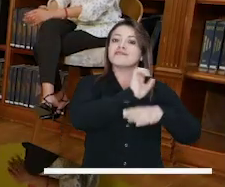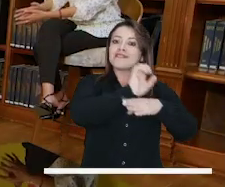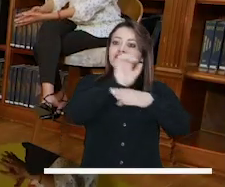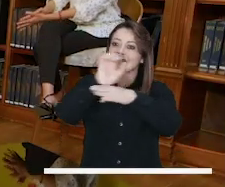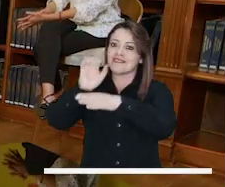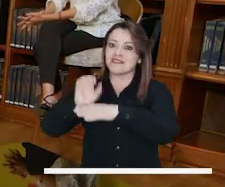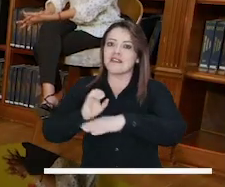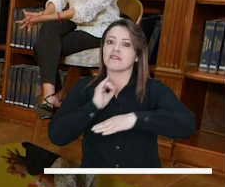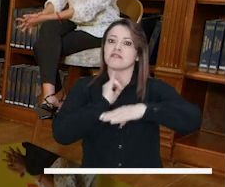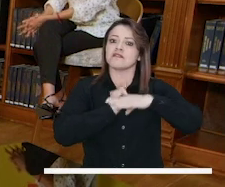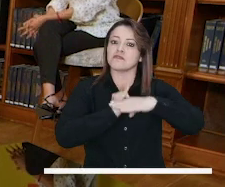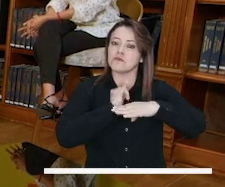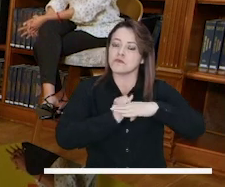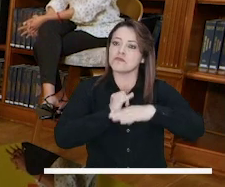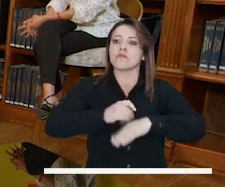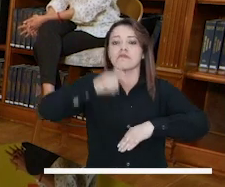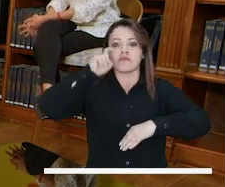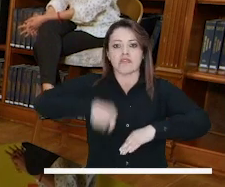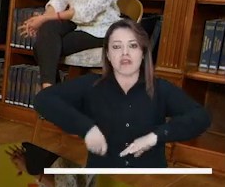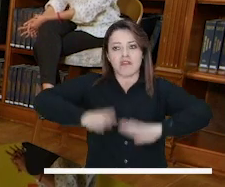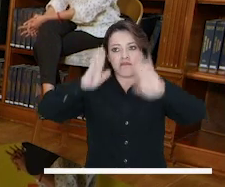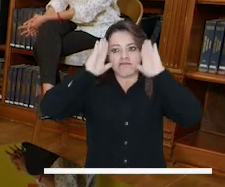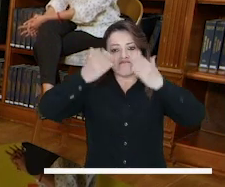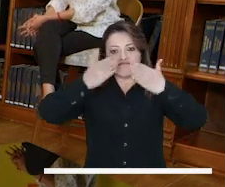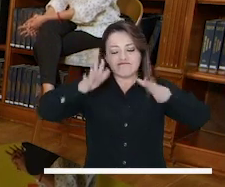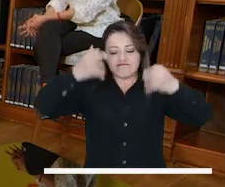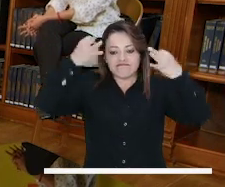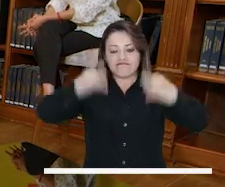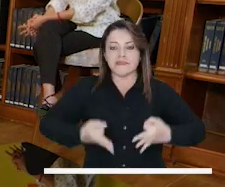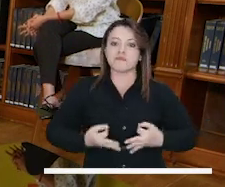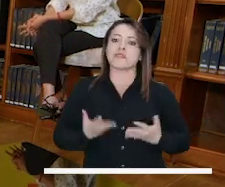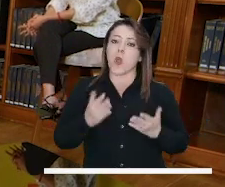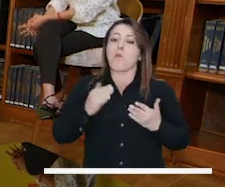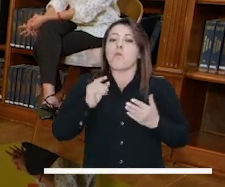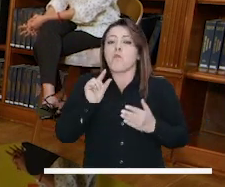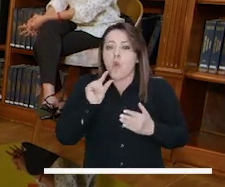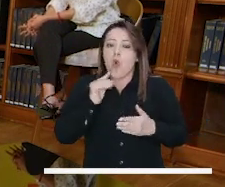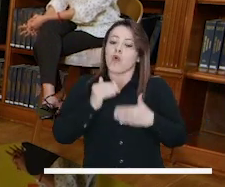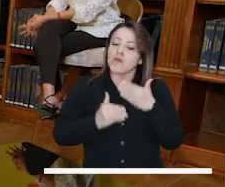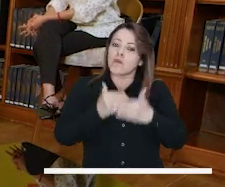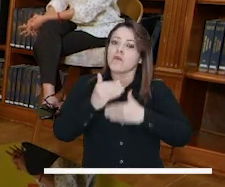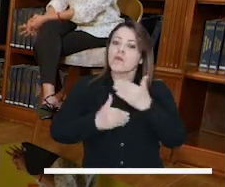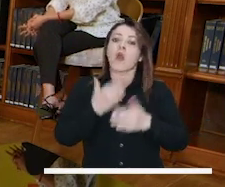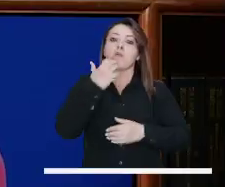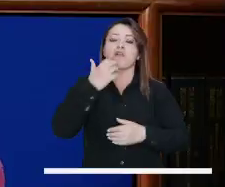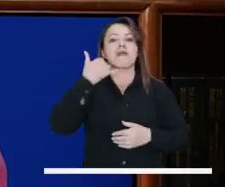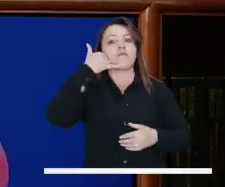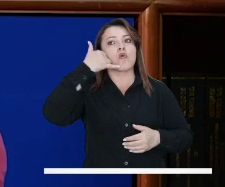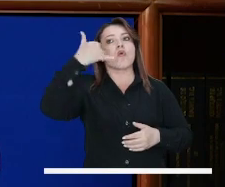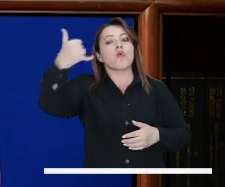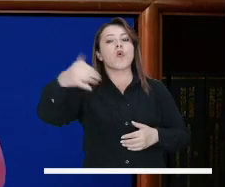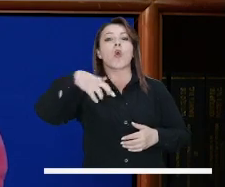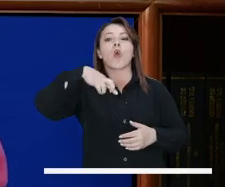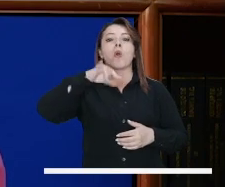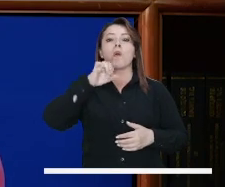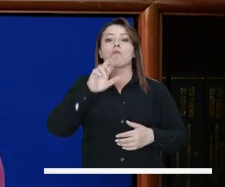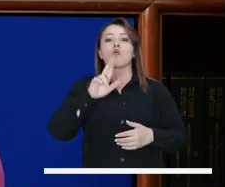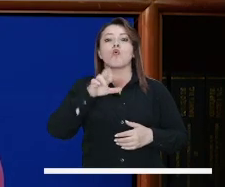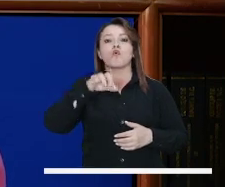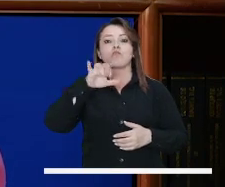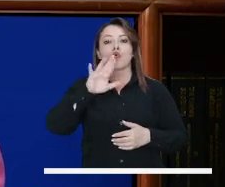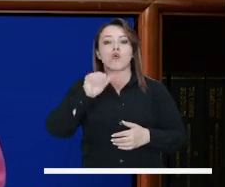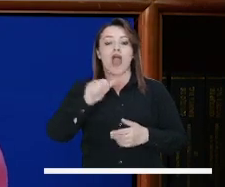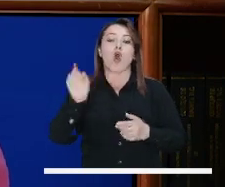Entonces, para eso, pues hay que tomar, hacer que todos estos instrumentos que mencionaba Nelson efectivamente funcionen. En eso hemos